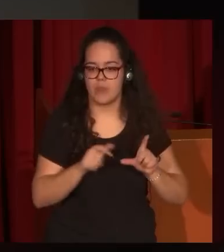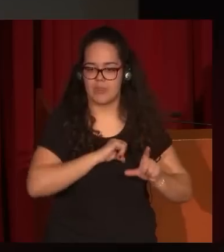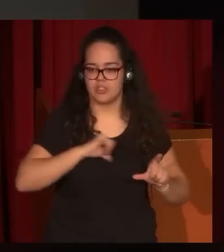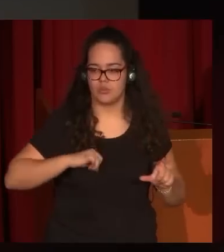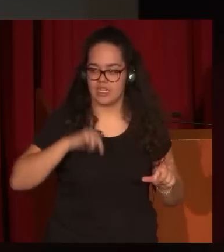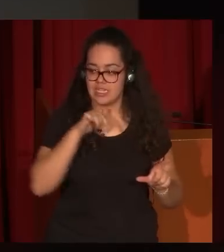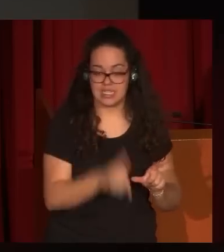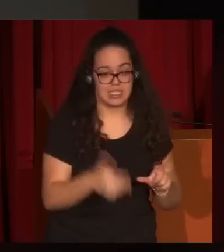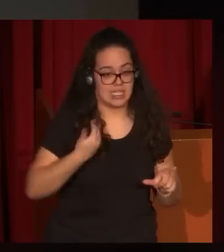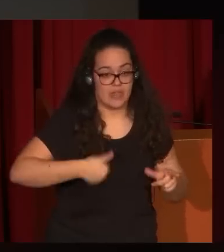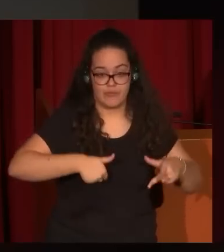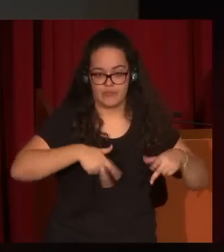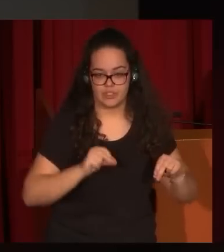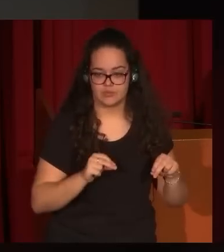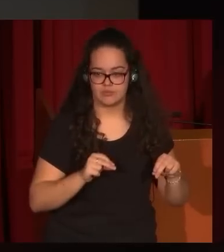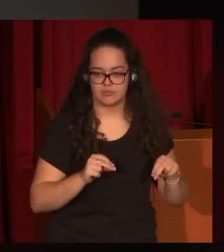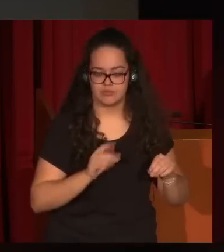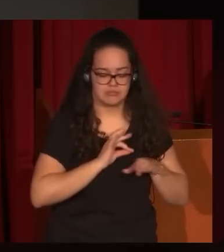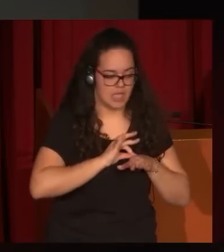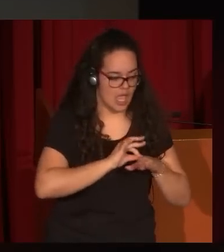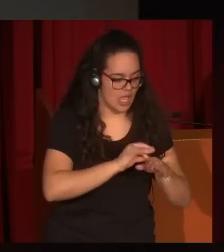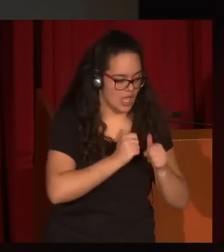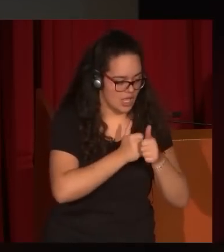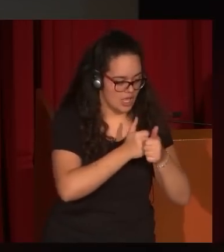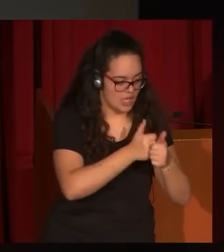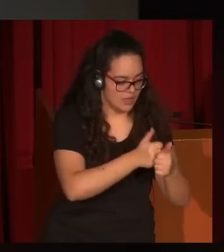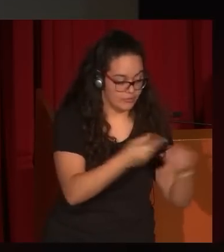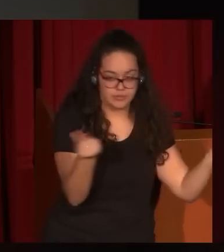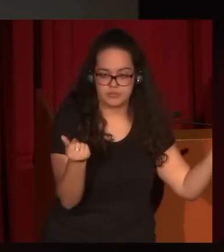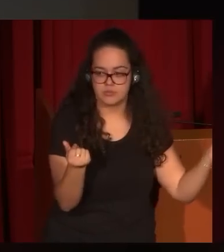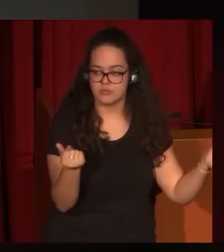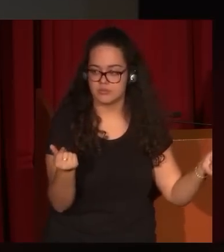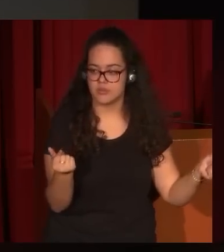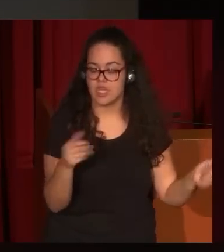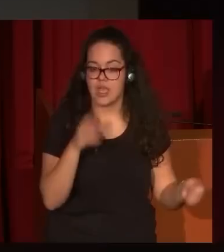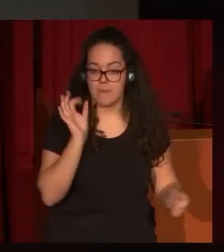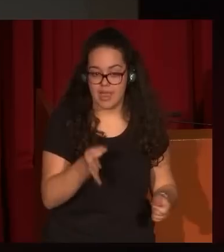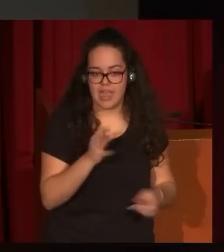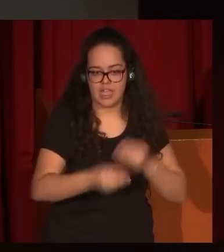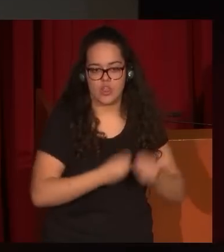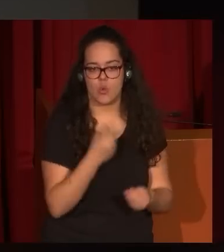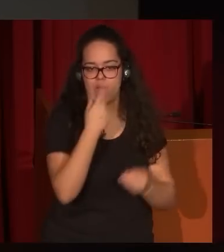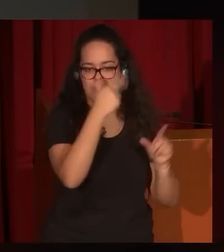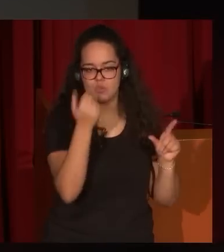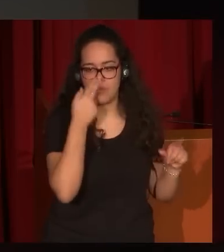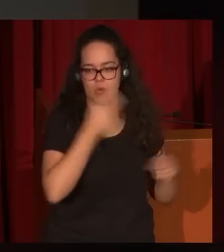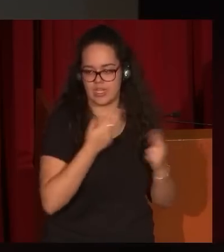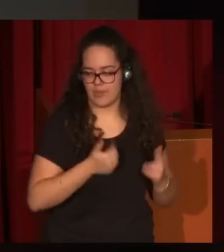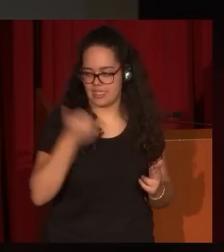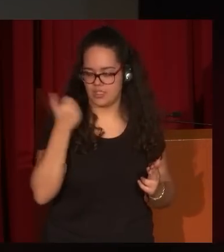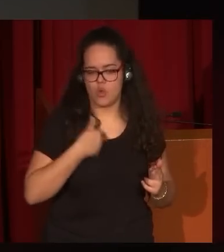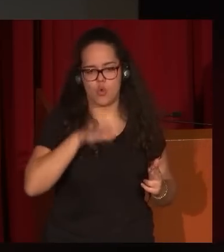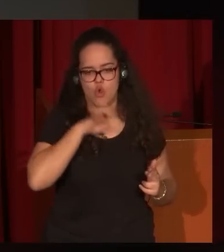se acaba el rastro de Lucas como pintor de corte. Bien es cierto que hace una pintura pública más, muy curiosa,